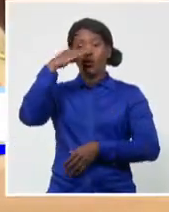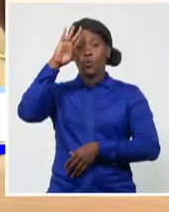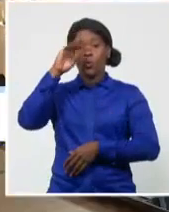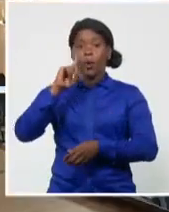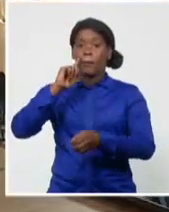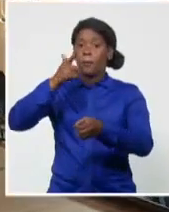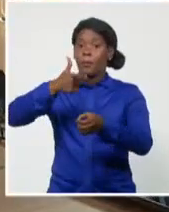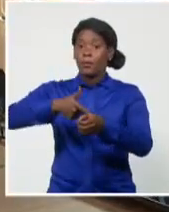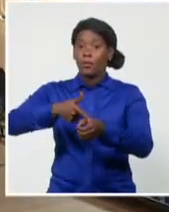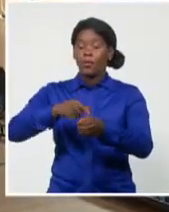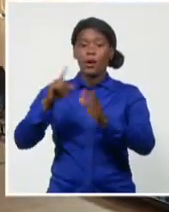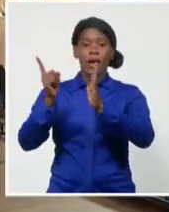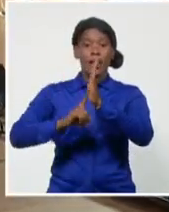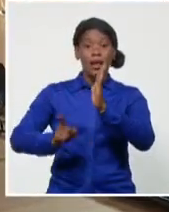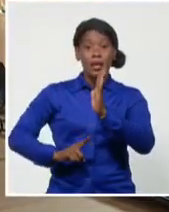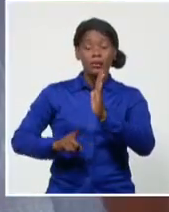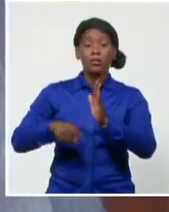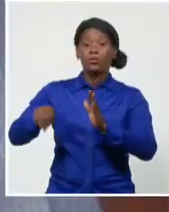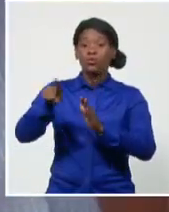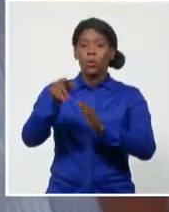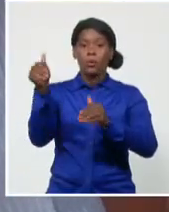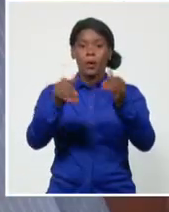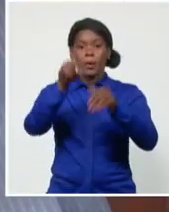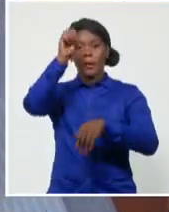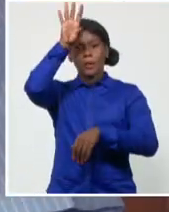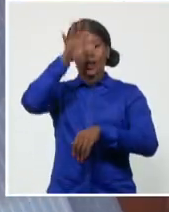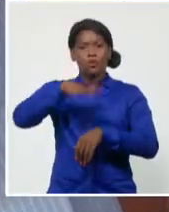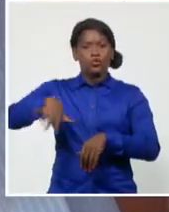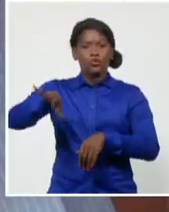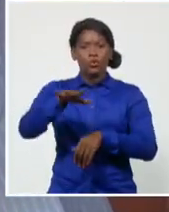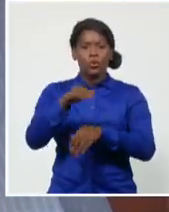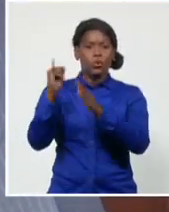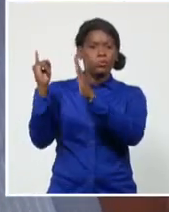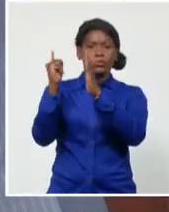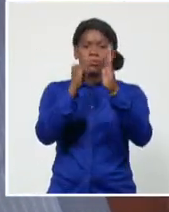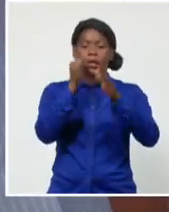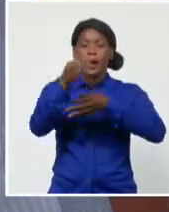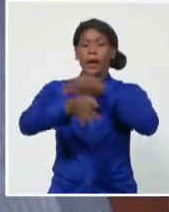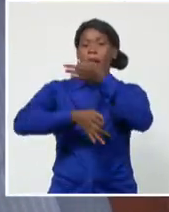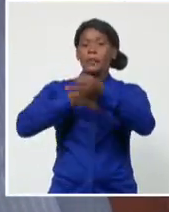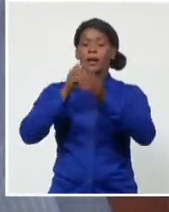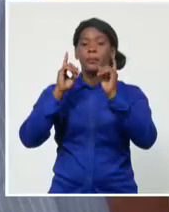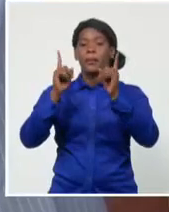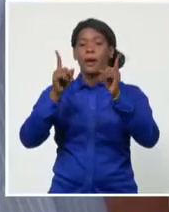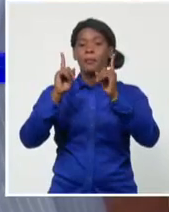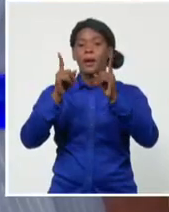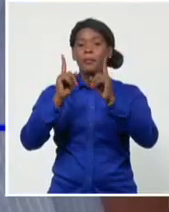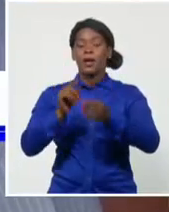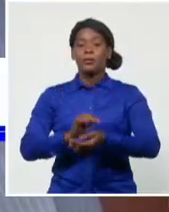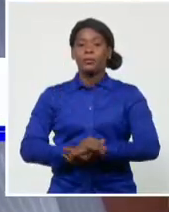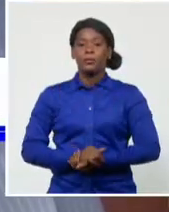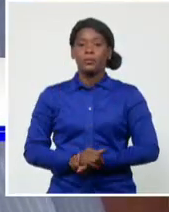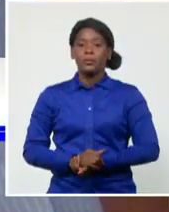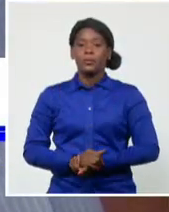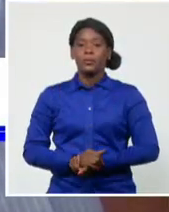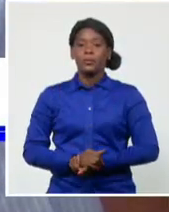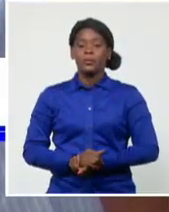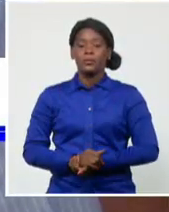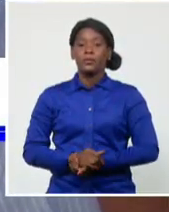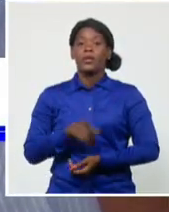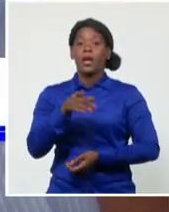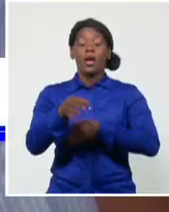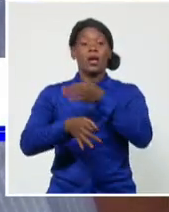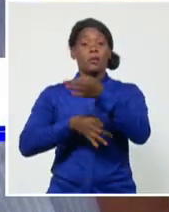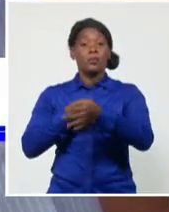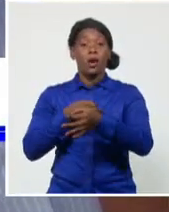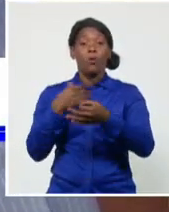la unión eléctrica y geominsal. Es preciso que las dos cosas más importantes que tenemos es el tema de los puertos, el tema del